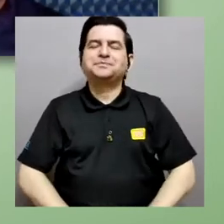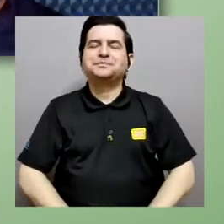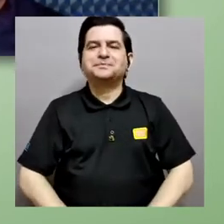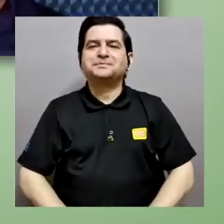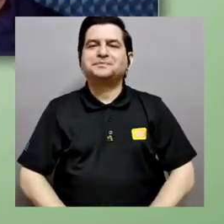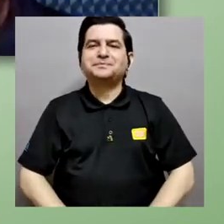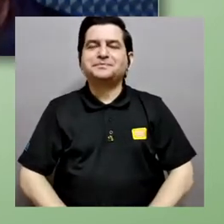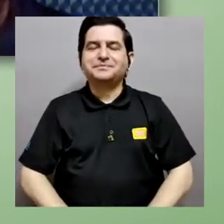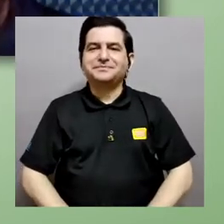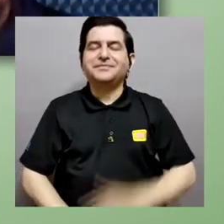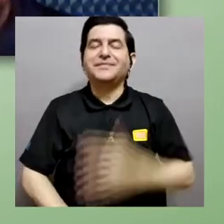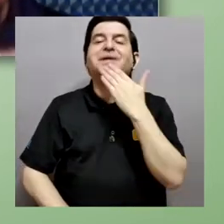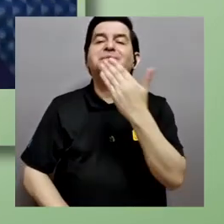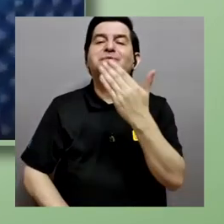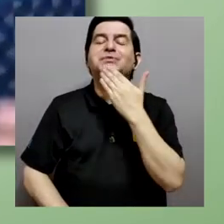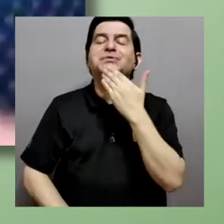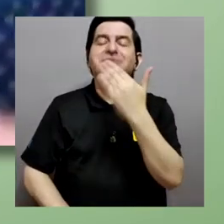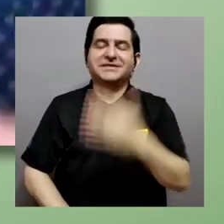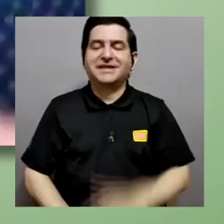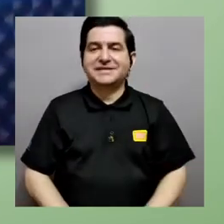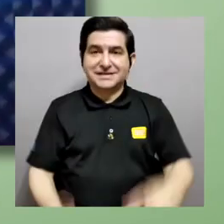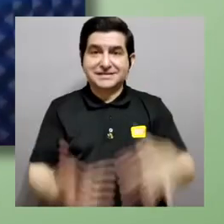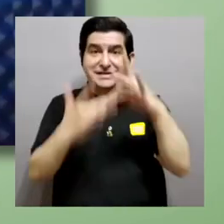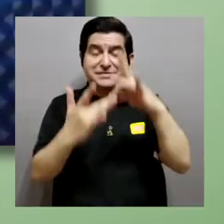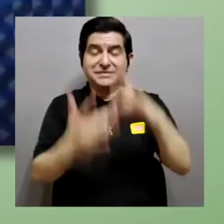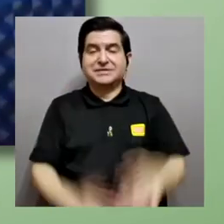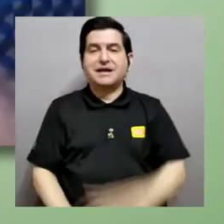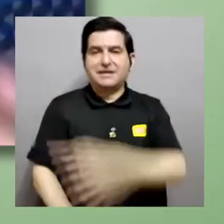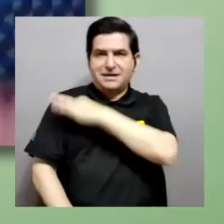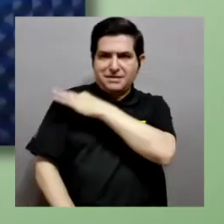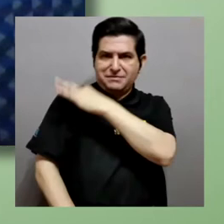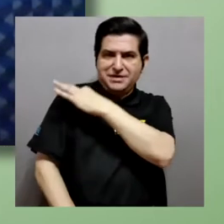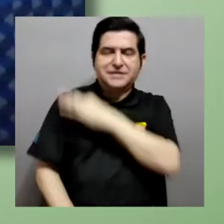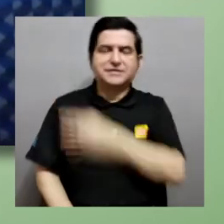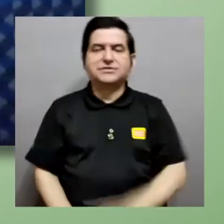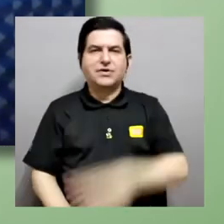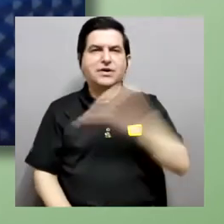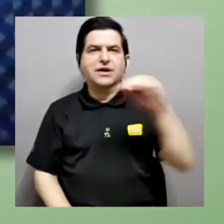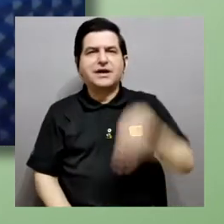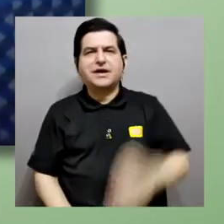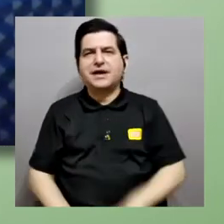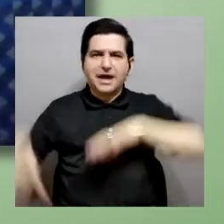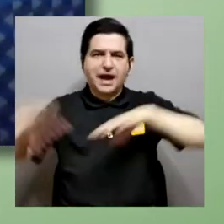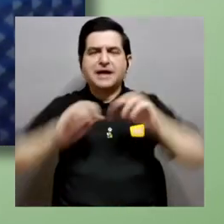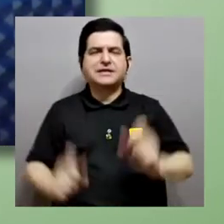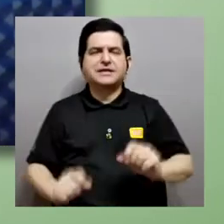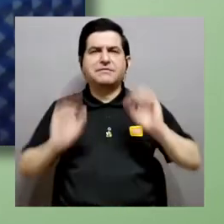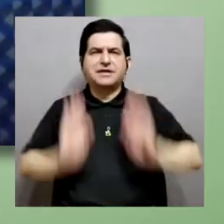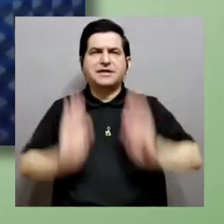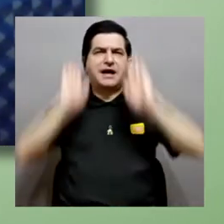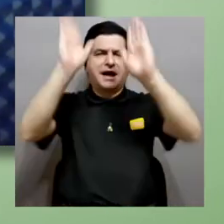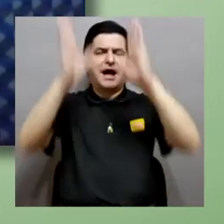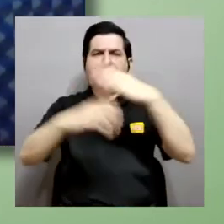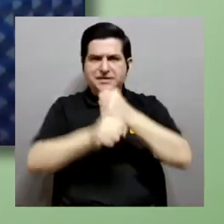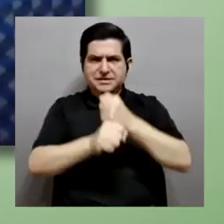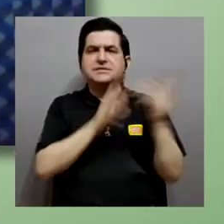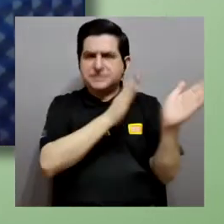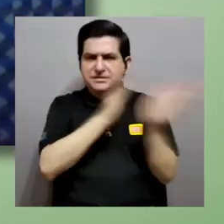muchísimas gracias en particular por la invitación y por estos eventos tan increíbles que han estado organizando y gracias pues por el espacio.